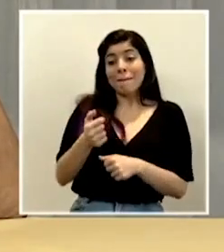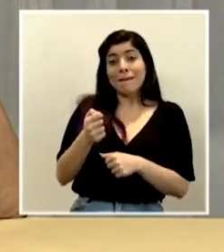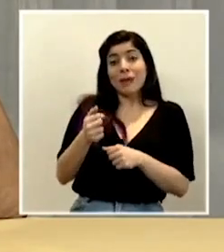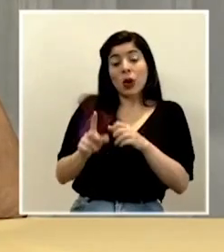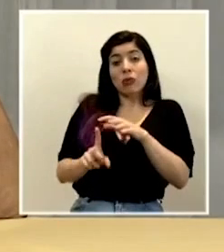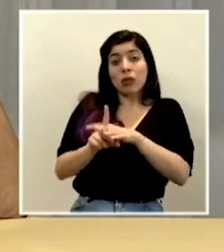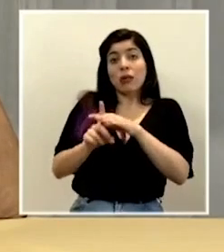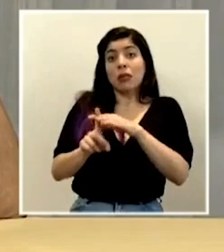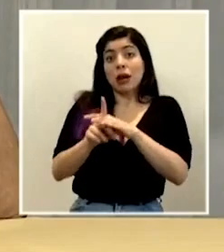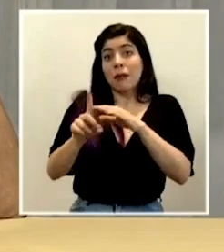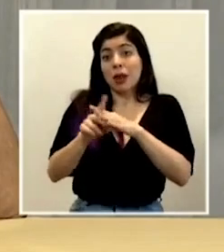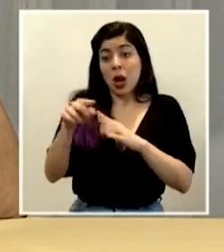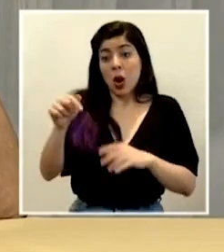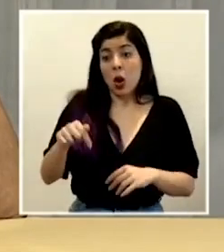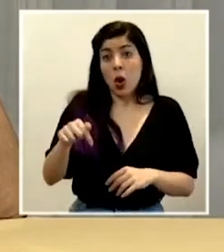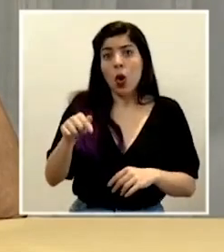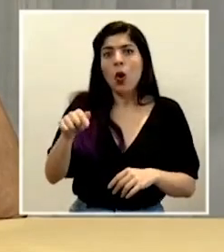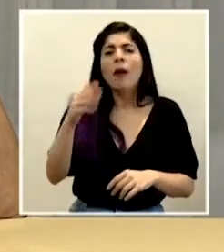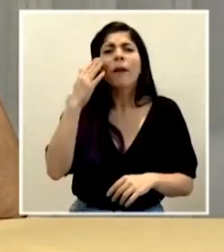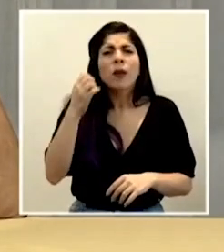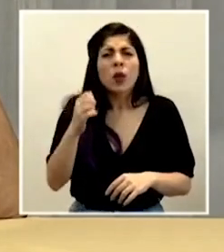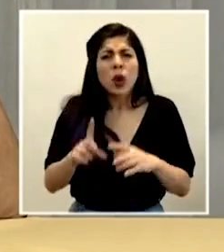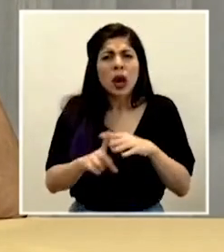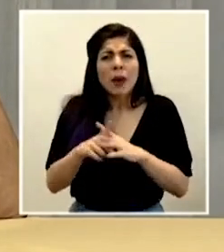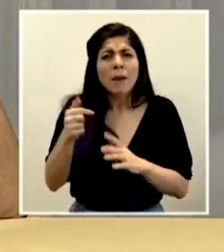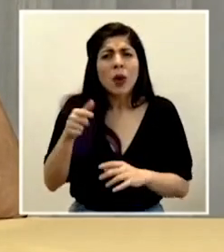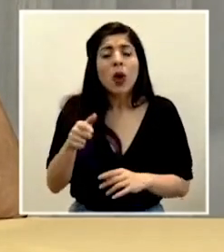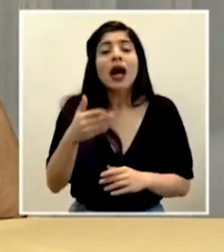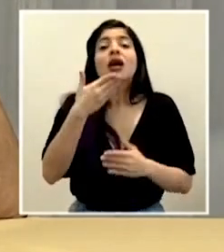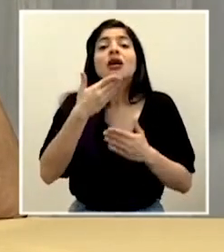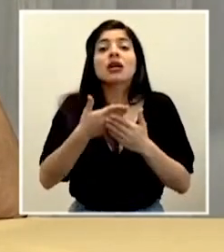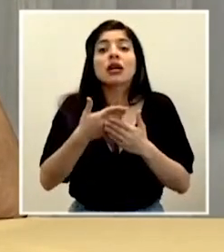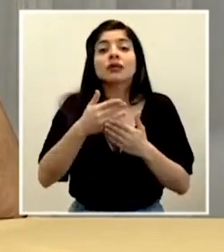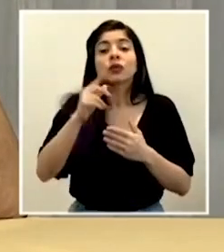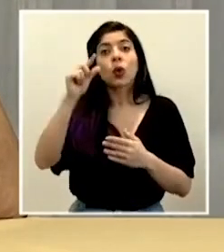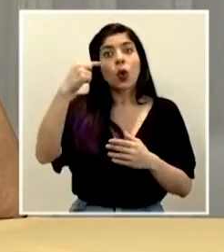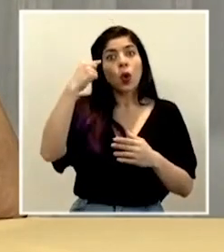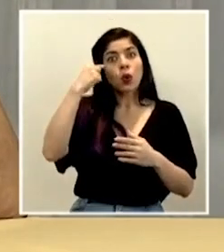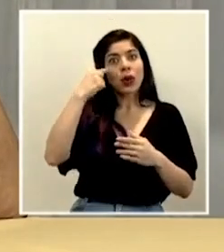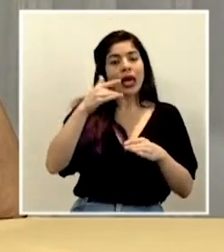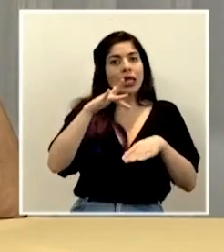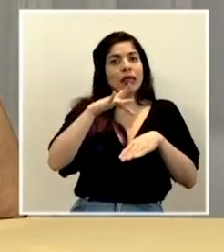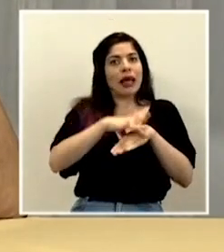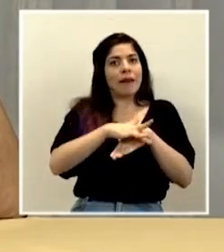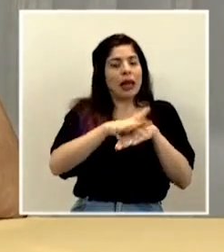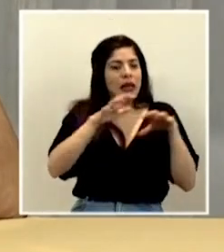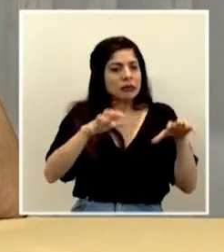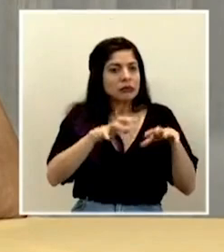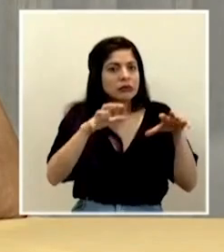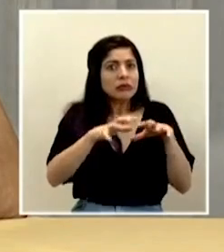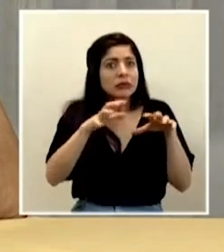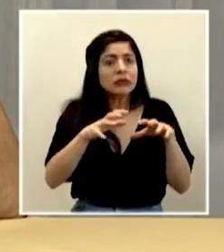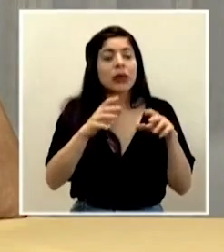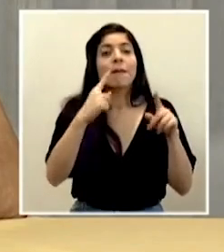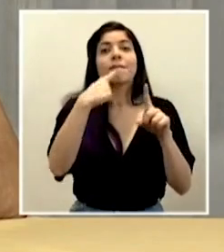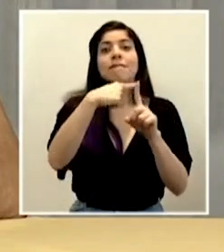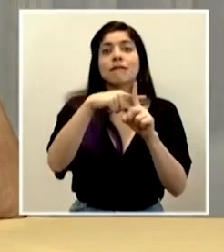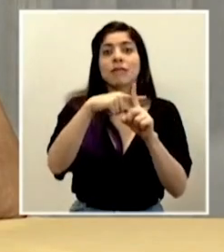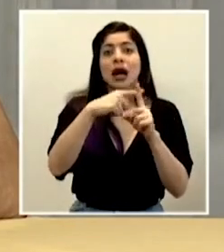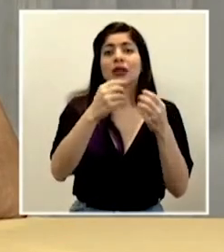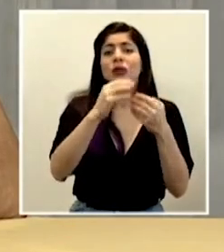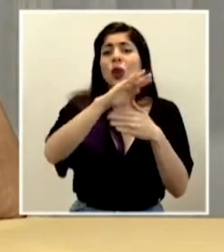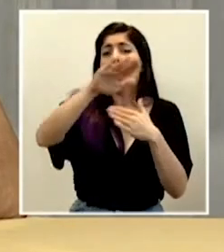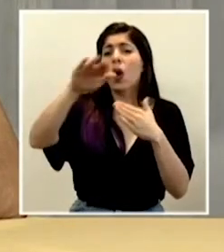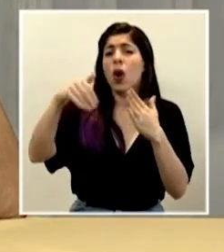tenemos hoy el resultado de que el gobierno también actuó oportunamente, que ha habido mucha conciencia de todo